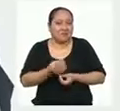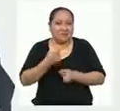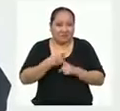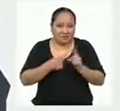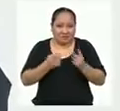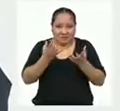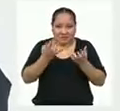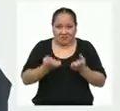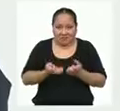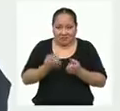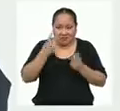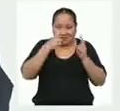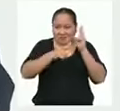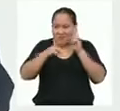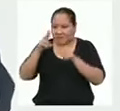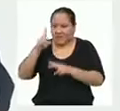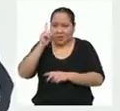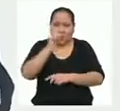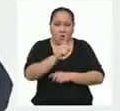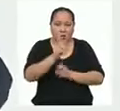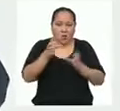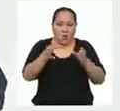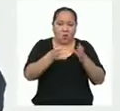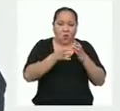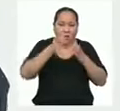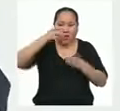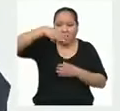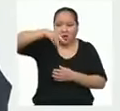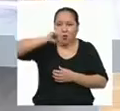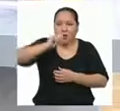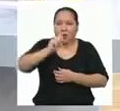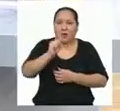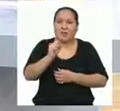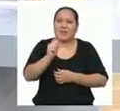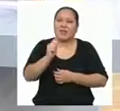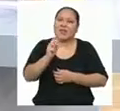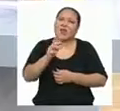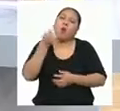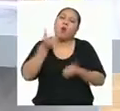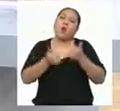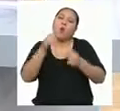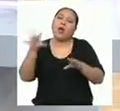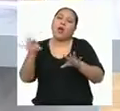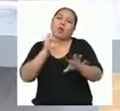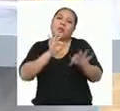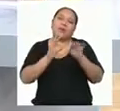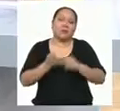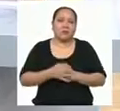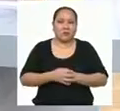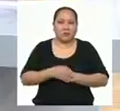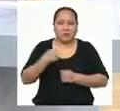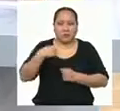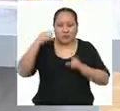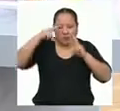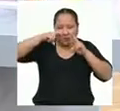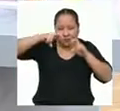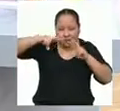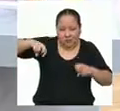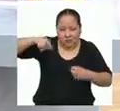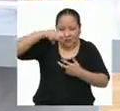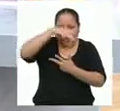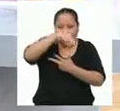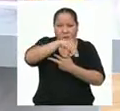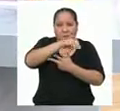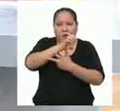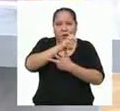si deseas quedarte con una muestra, ¿cuál de ellas elegirías? Bueno, estuve investigando la media, es una medida